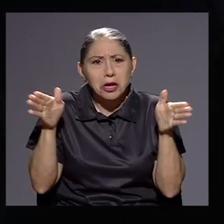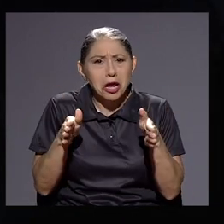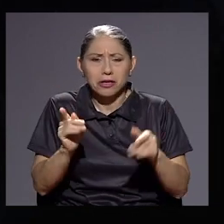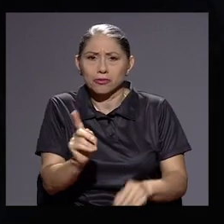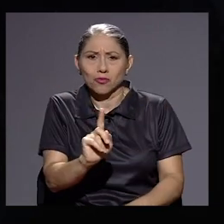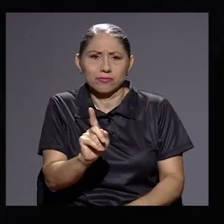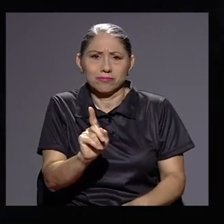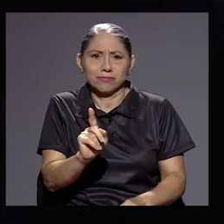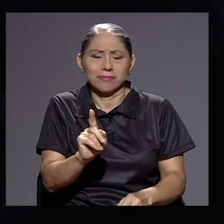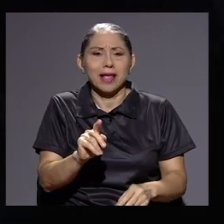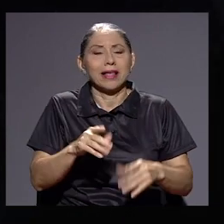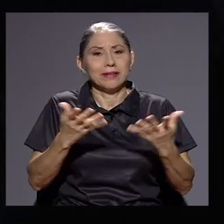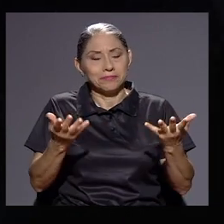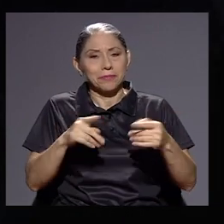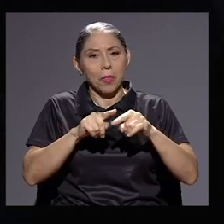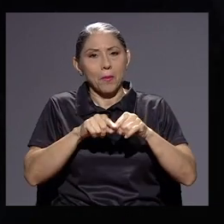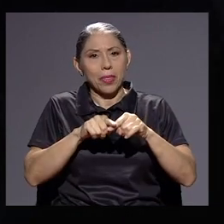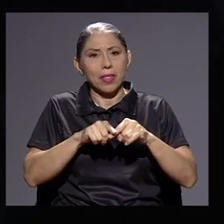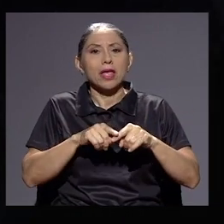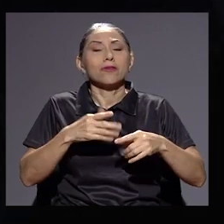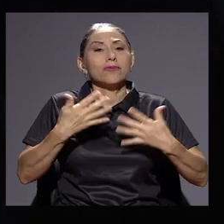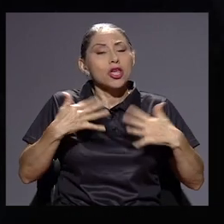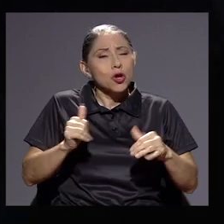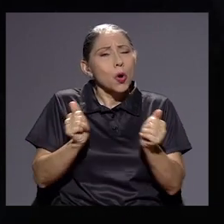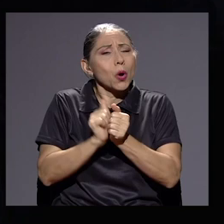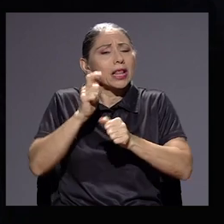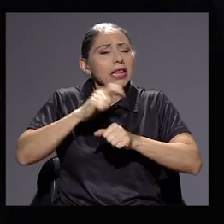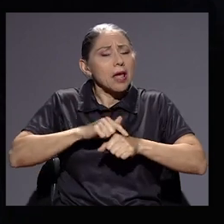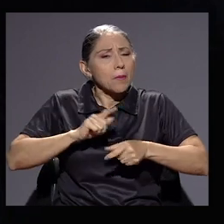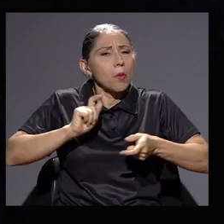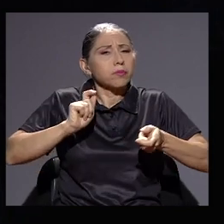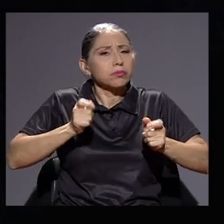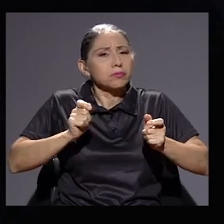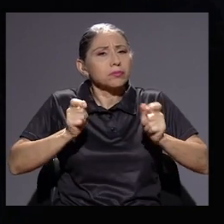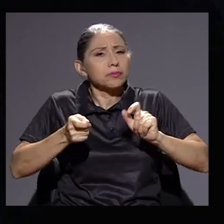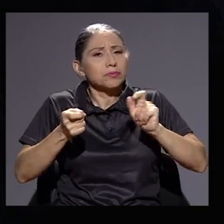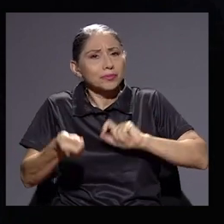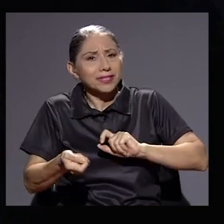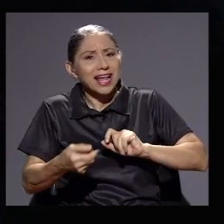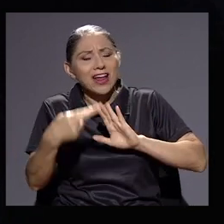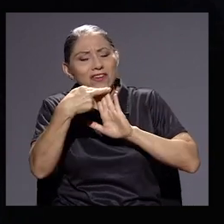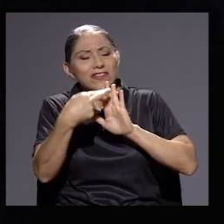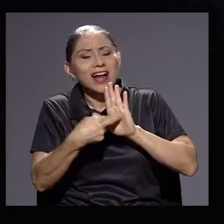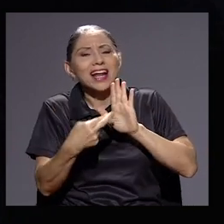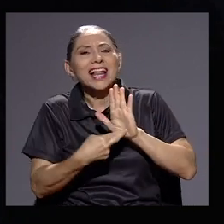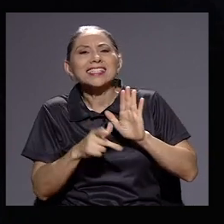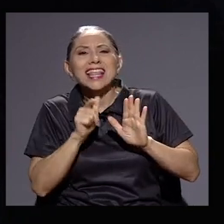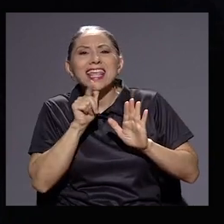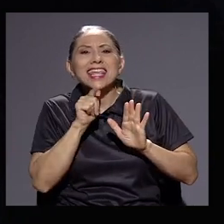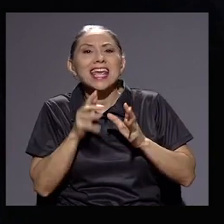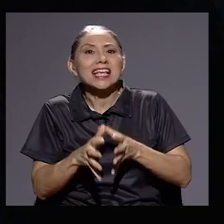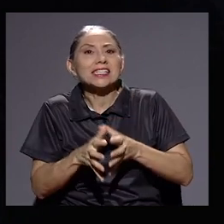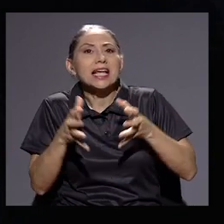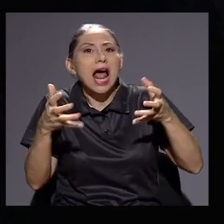pero, o sea, depende. Y han ido variando con el tiempo, las reglas de quién es gran contribuyente varían.